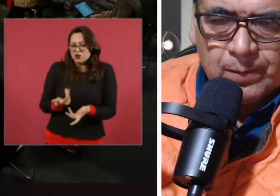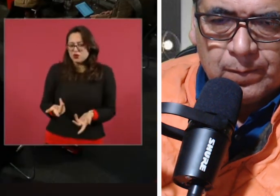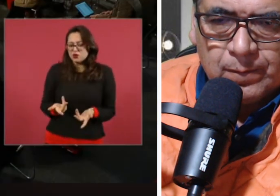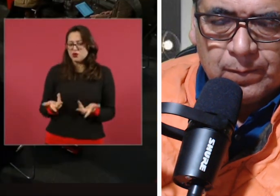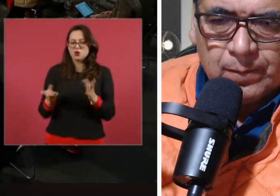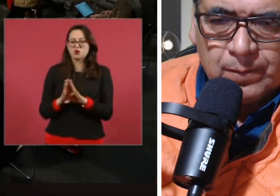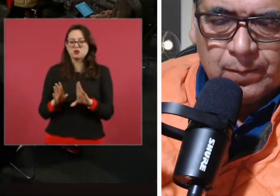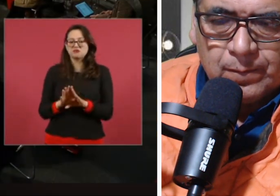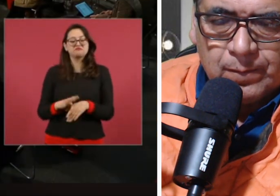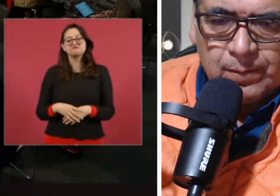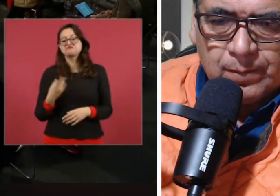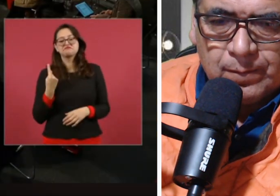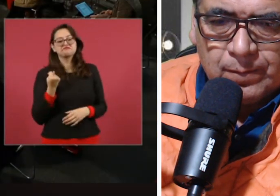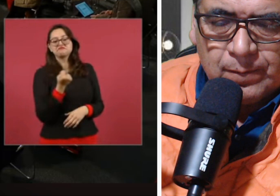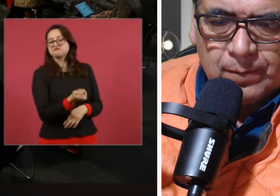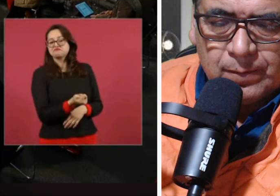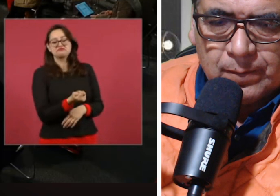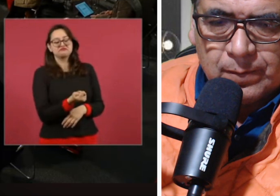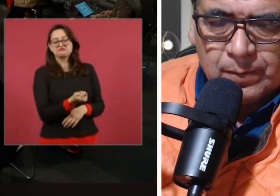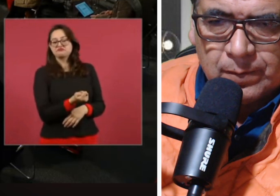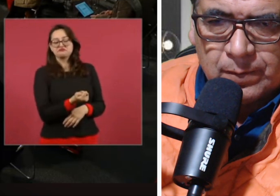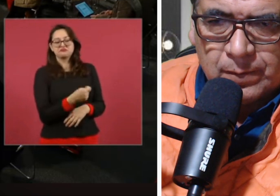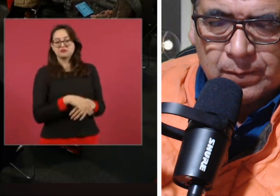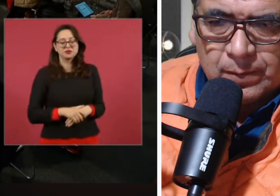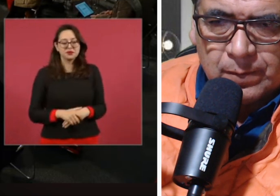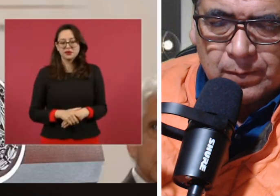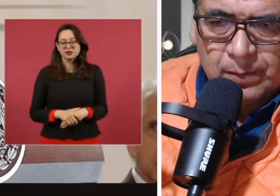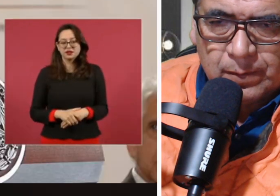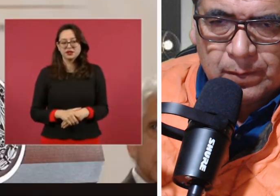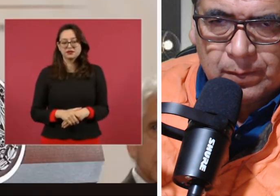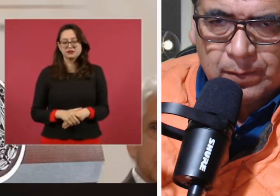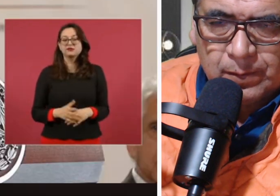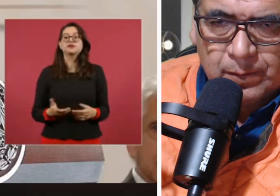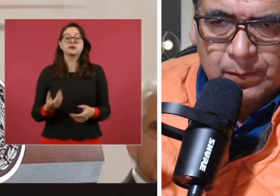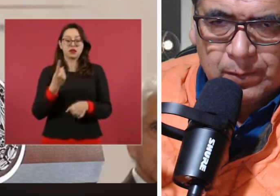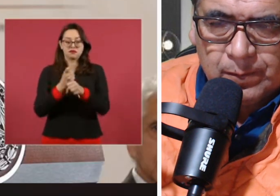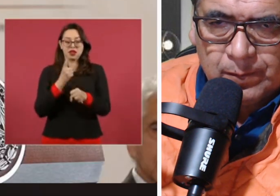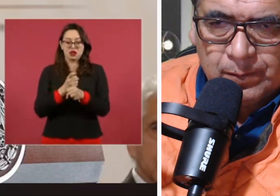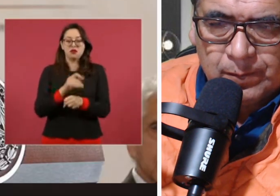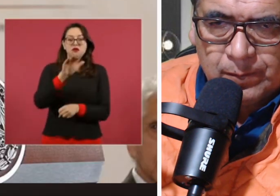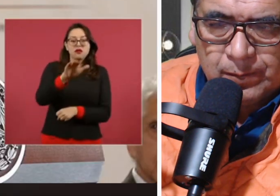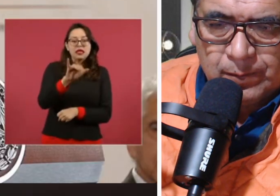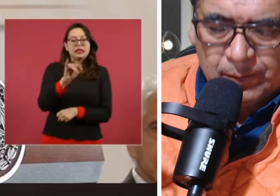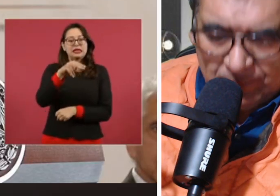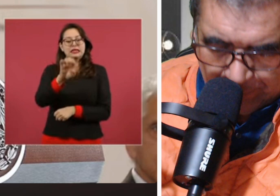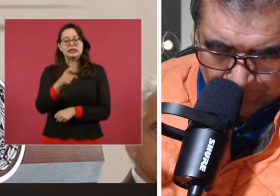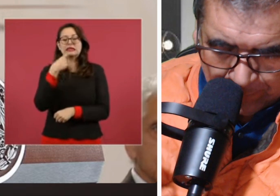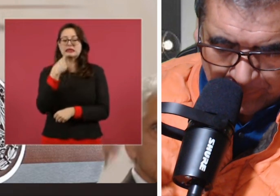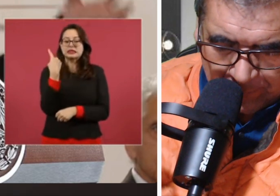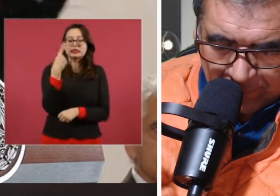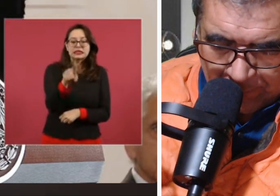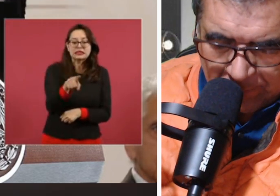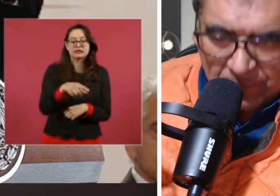Sin embargo, fueron acusados primero al INE. El